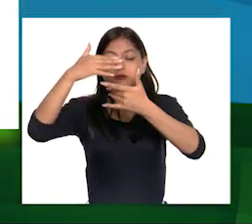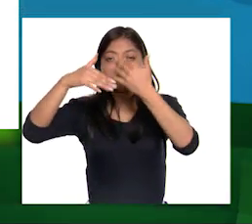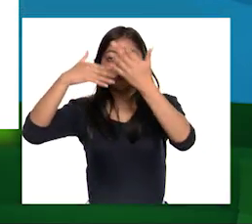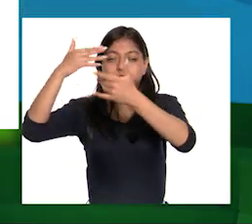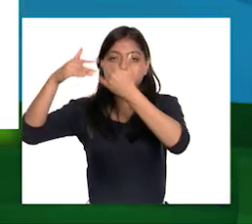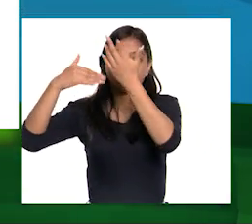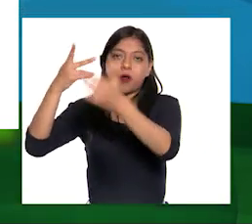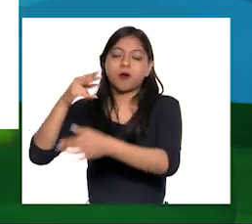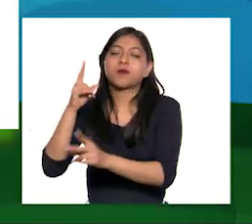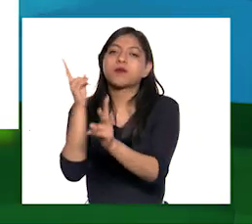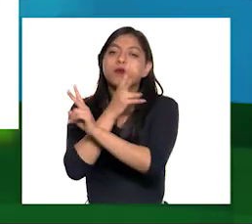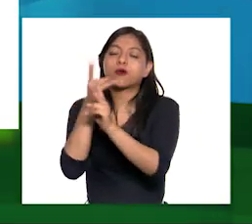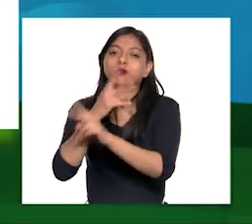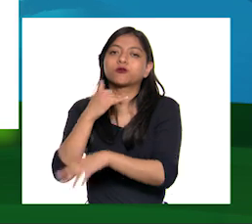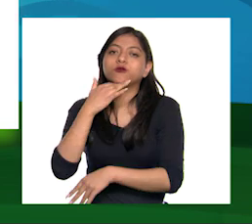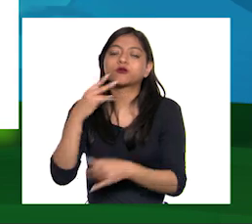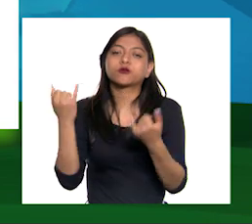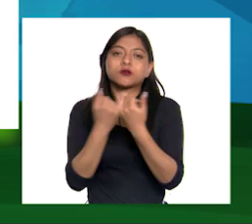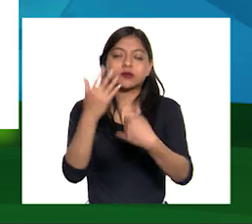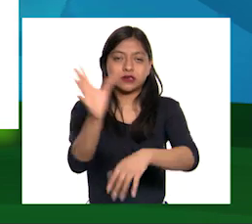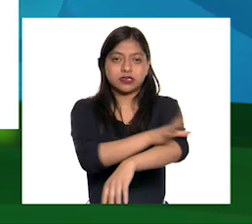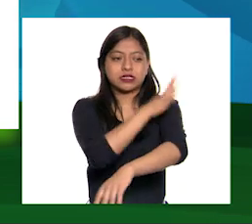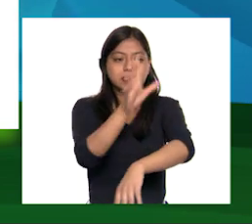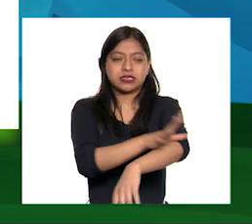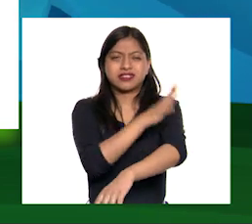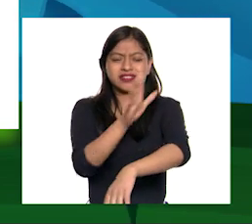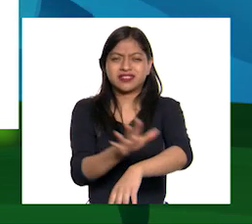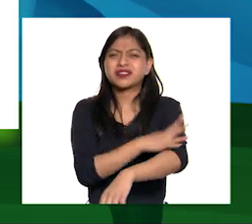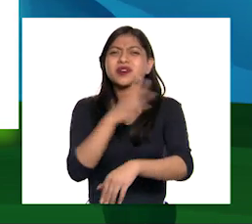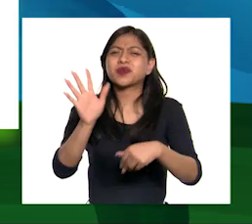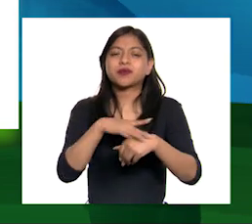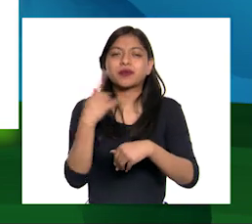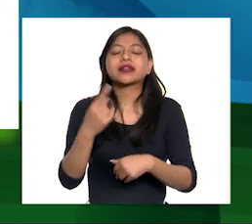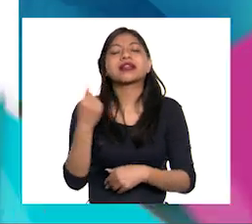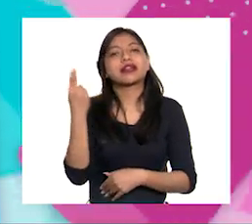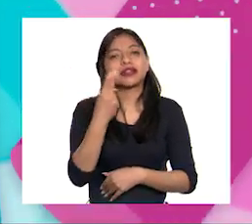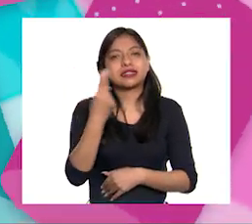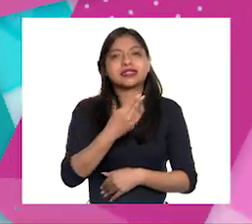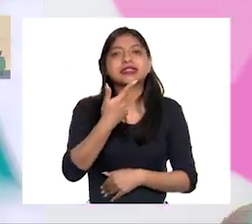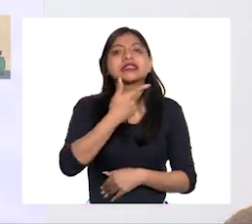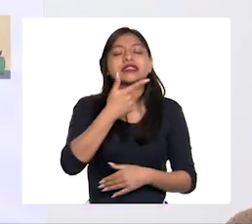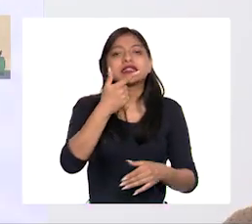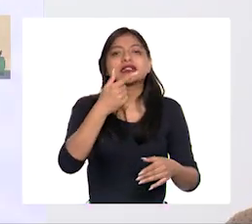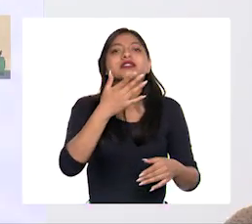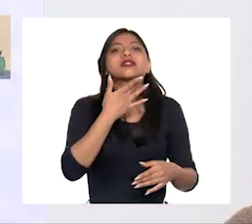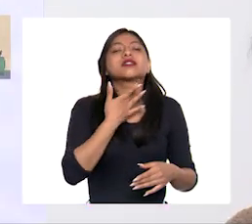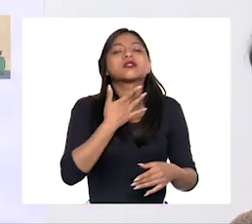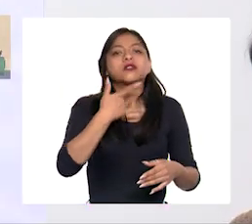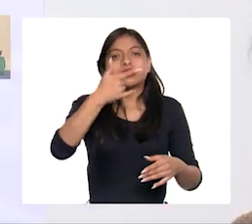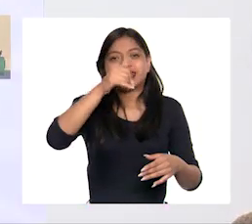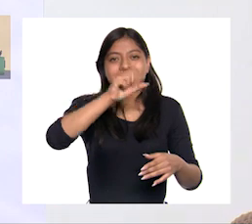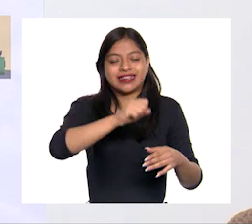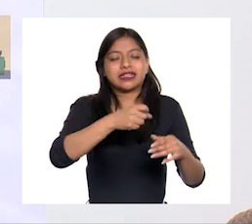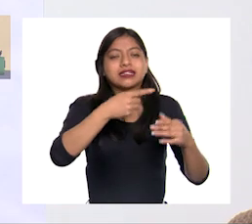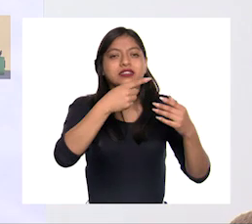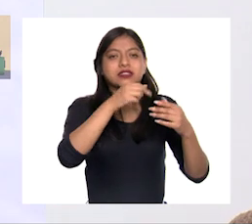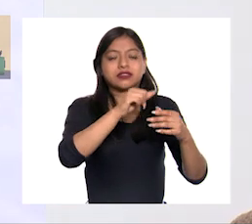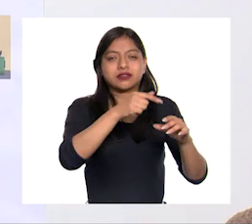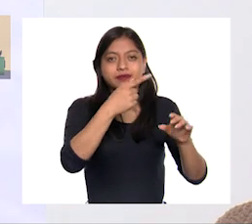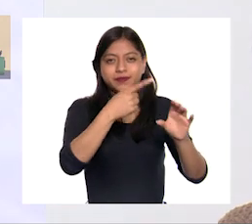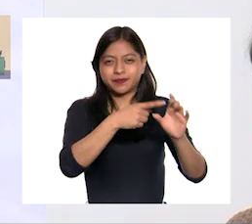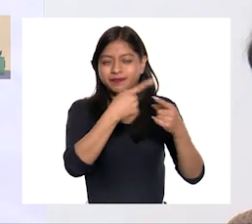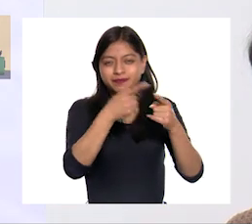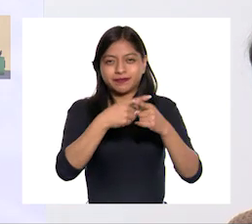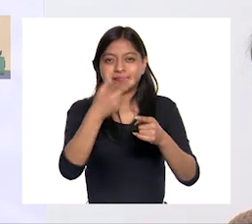al aire Energía eléctrica se produce principalmente quemando combustibles fósiles como el carbón, el